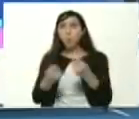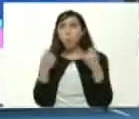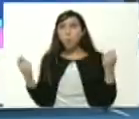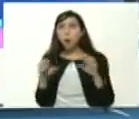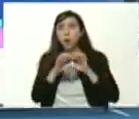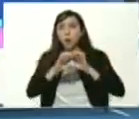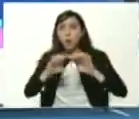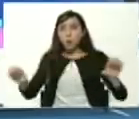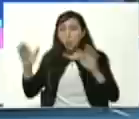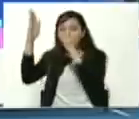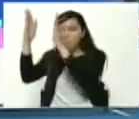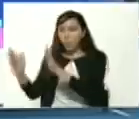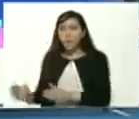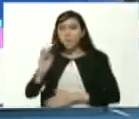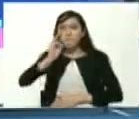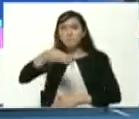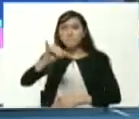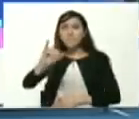Murachí Piñate